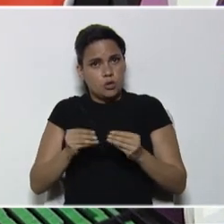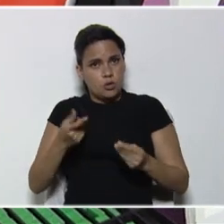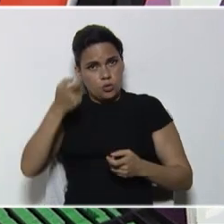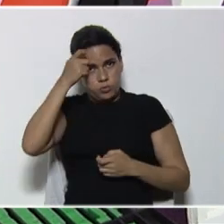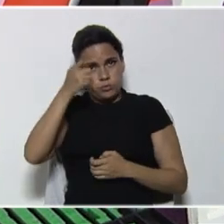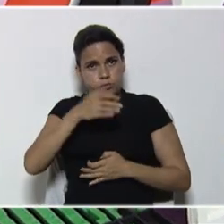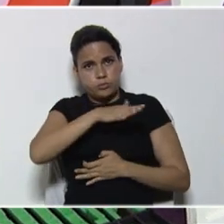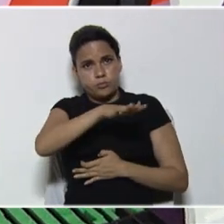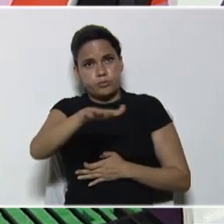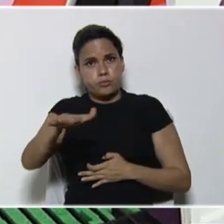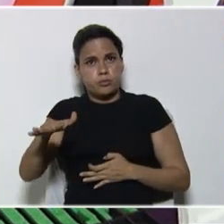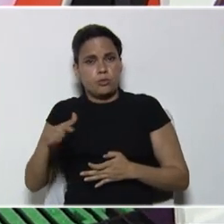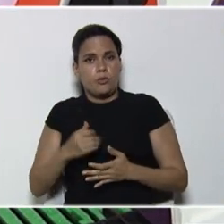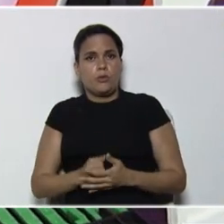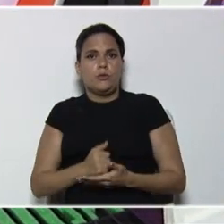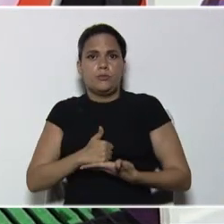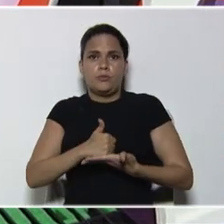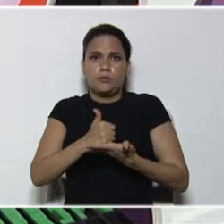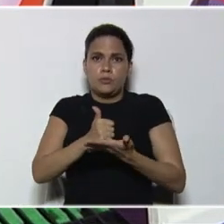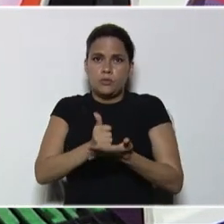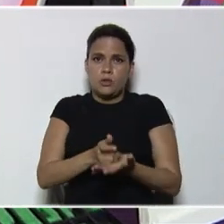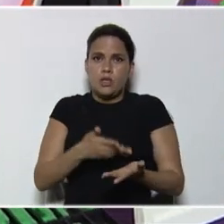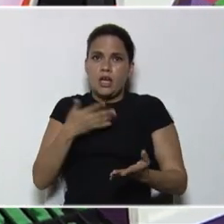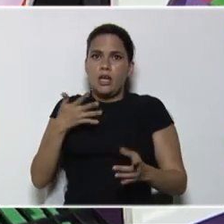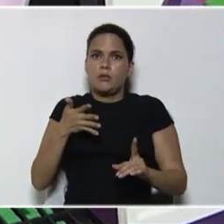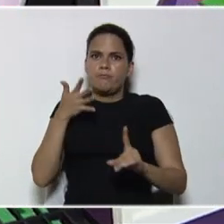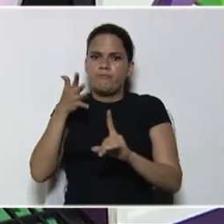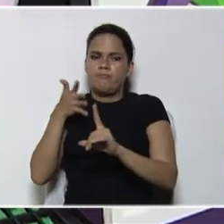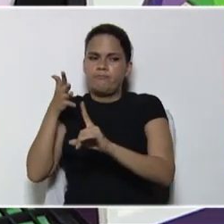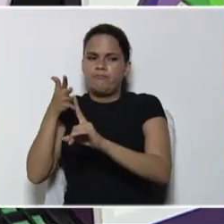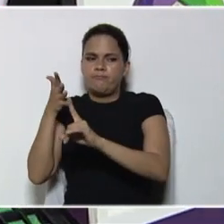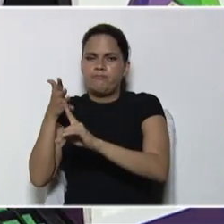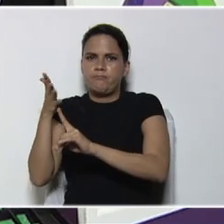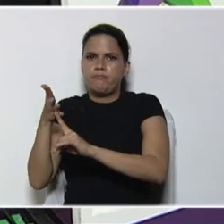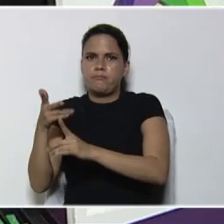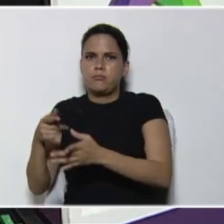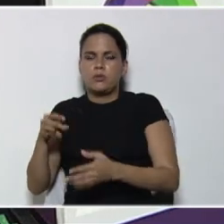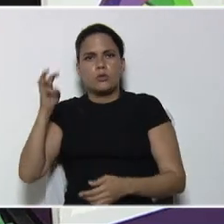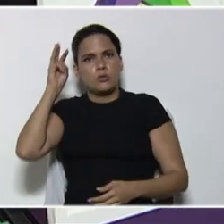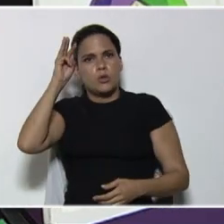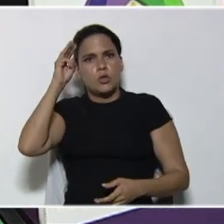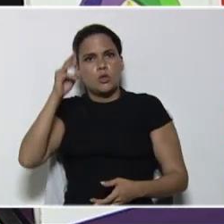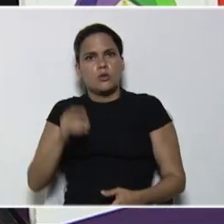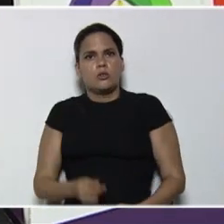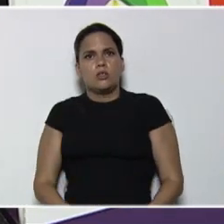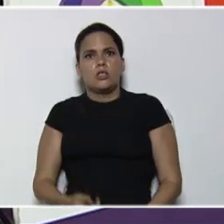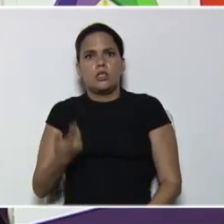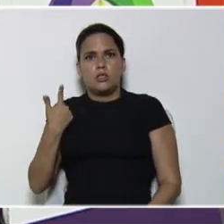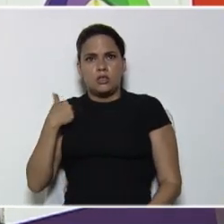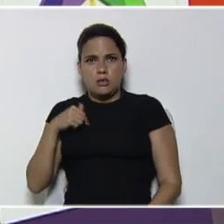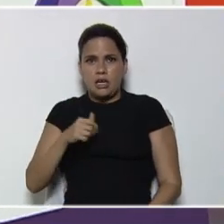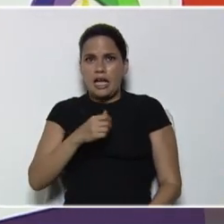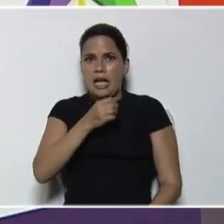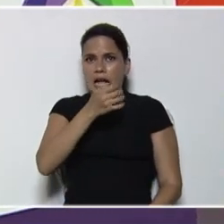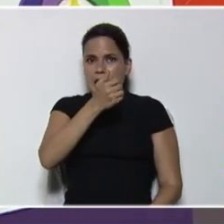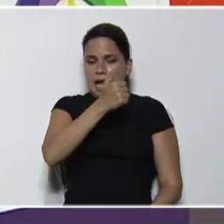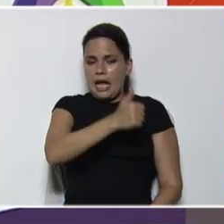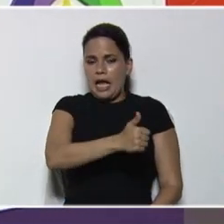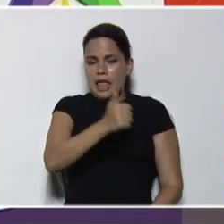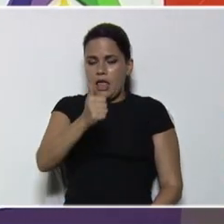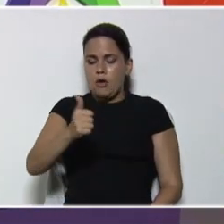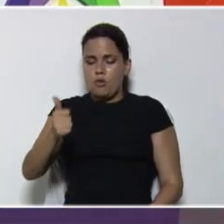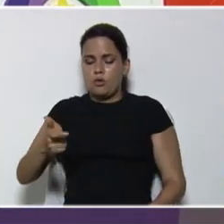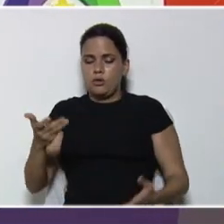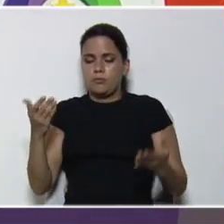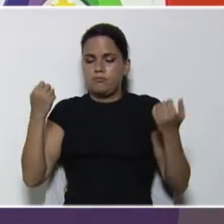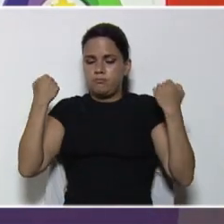población, asistiendo, a esas asesorías, pedagógicas, guardando siempre, cada uno, de esos ejercicios, de esas